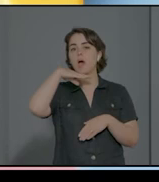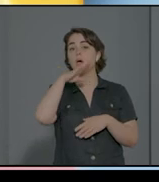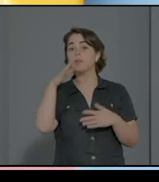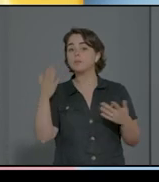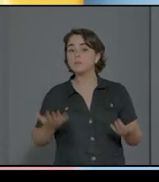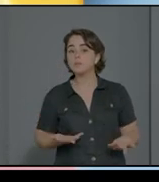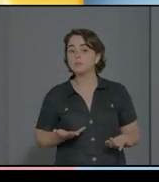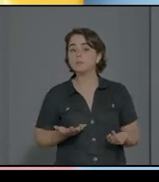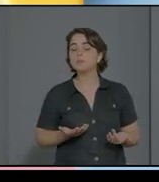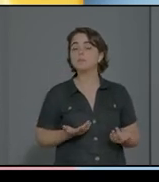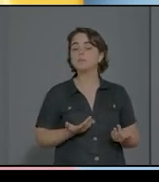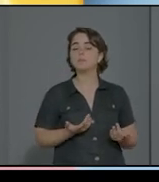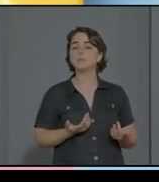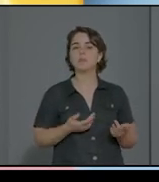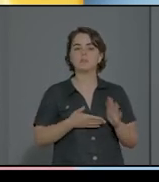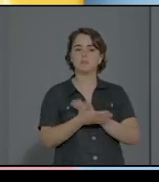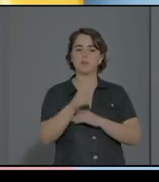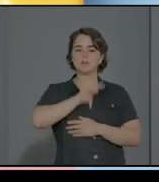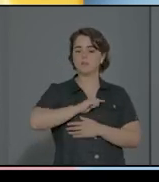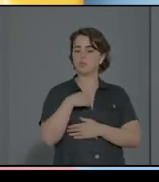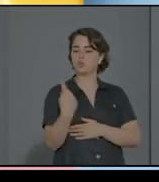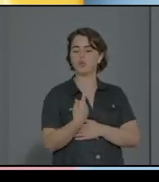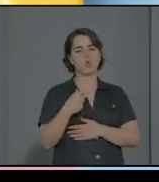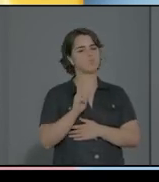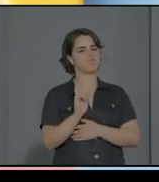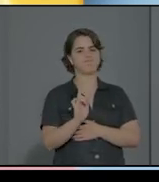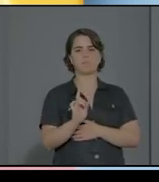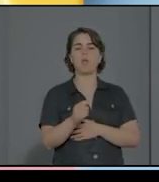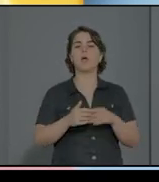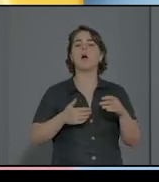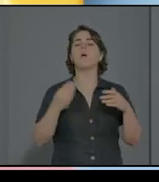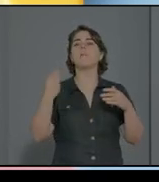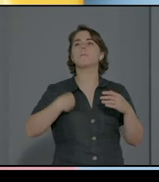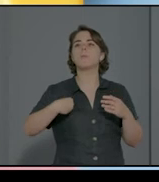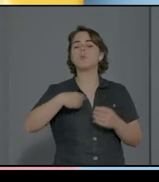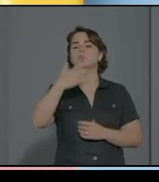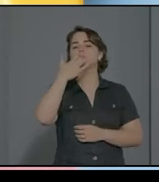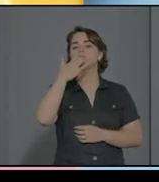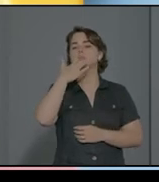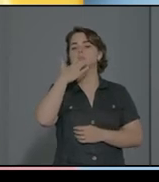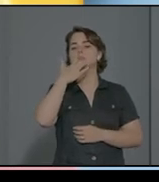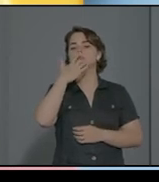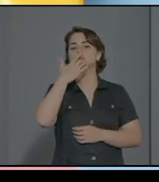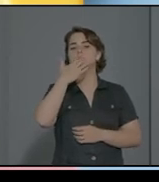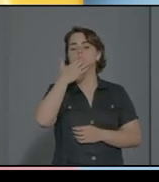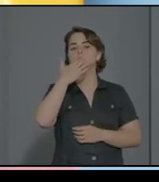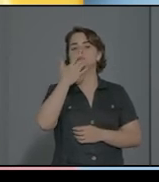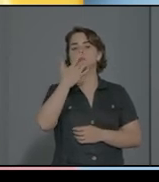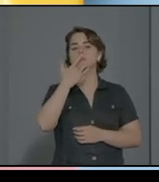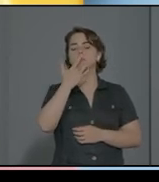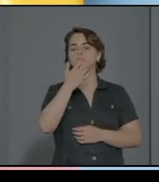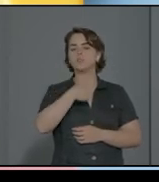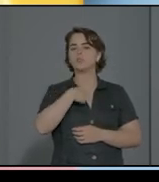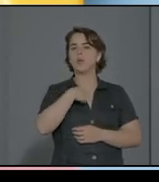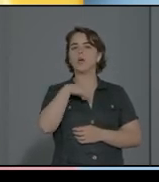solos. Es decir, sea, mientras sigo yo hablando como rehabilitador, pues